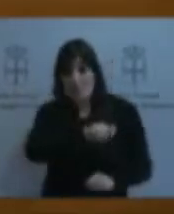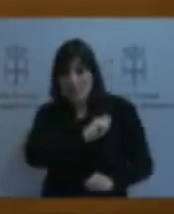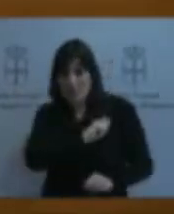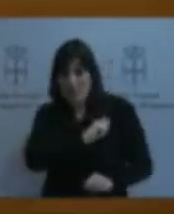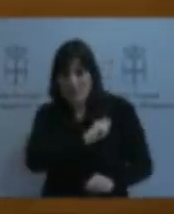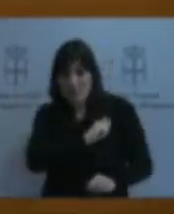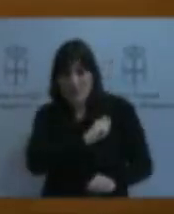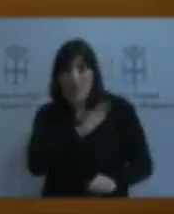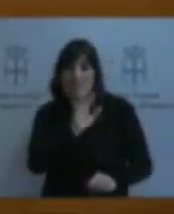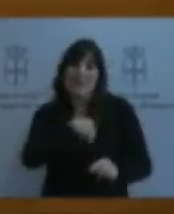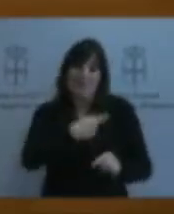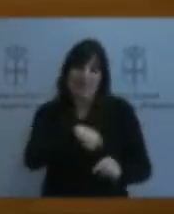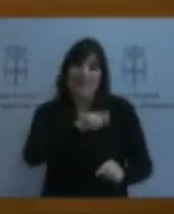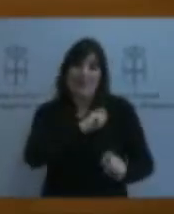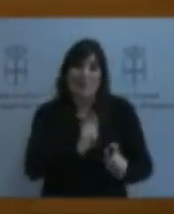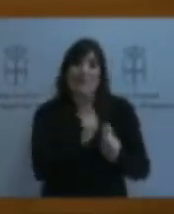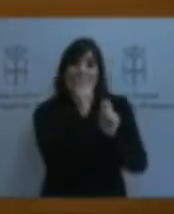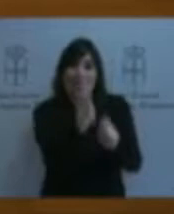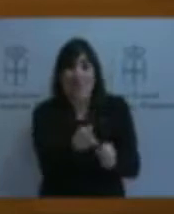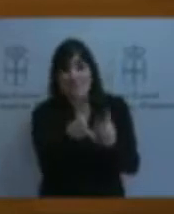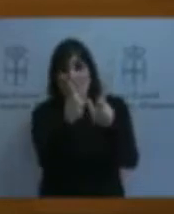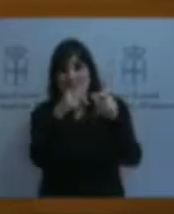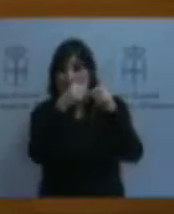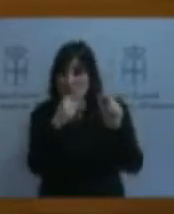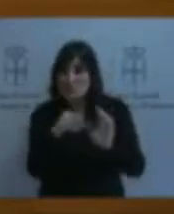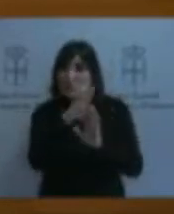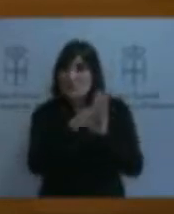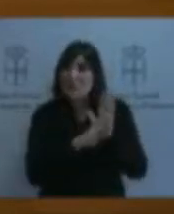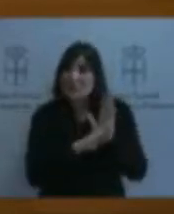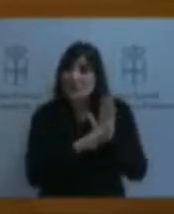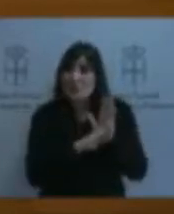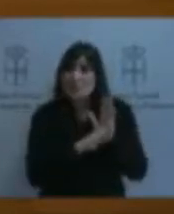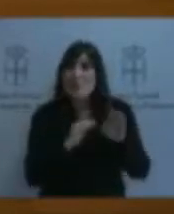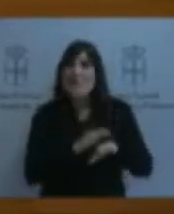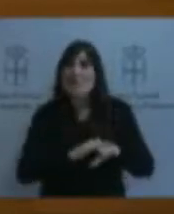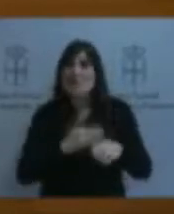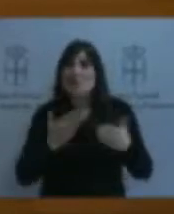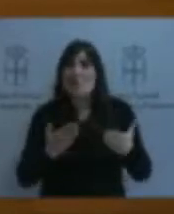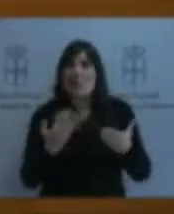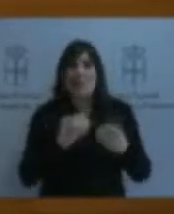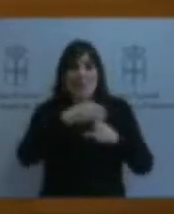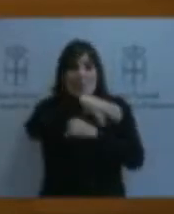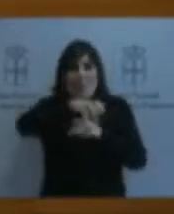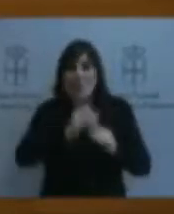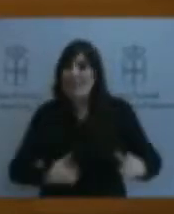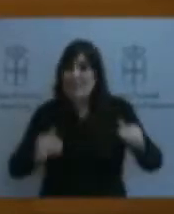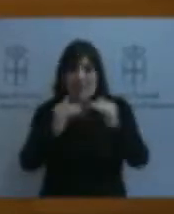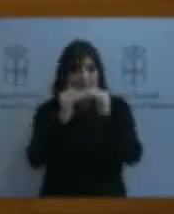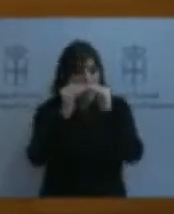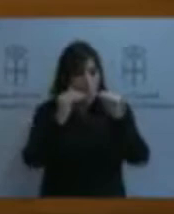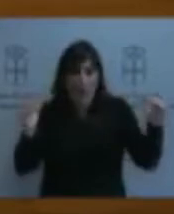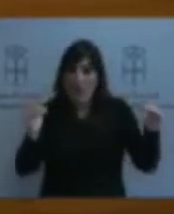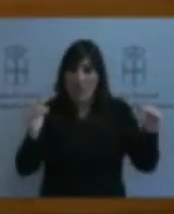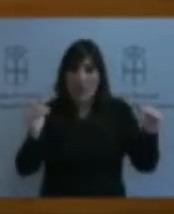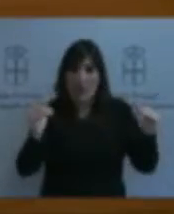los criterios se basen en una división igualitaria y equitativa por tripulación, por barco y por